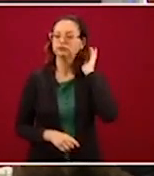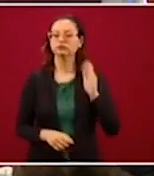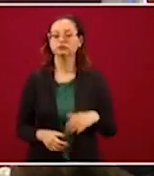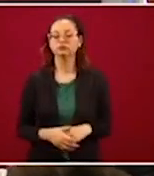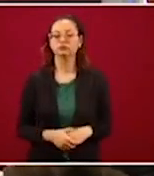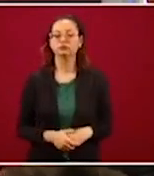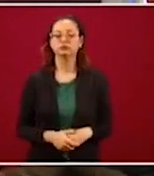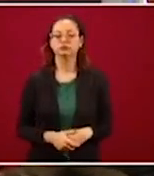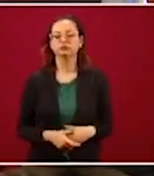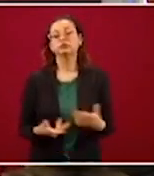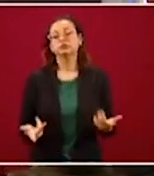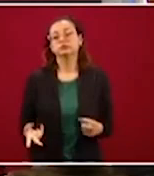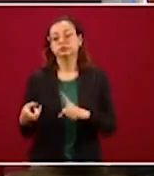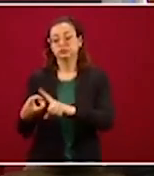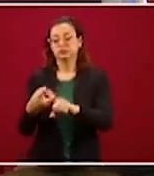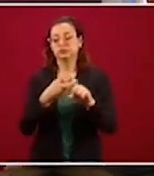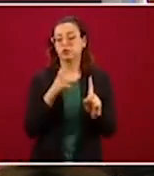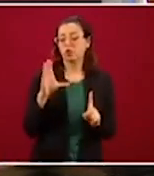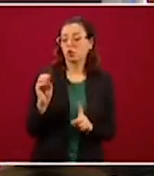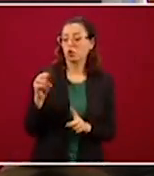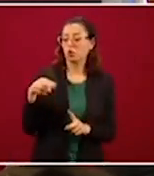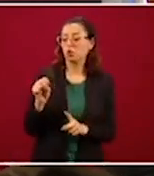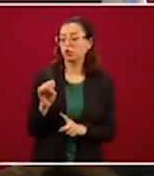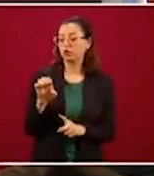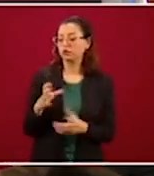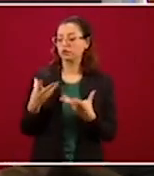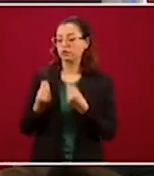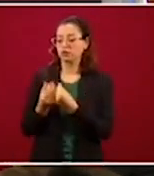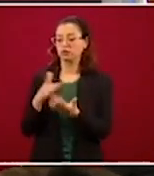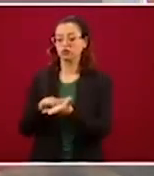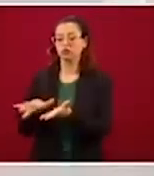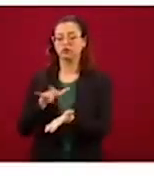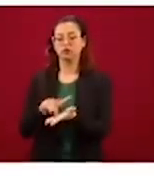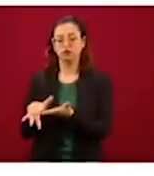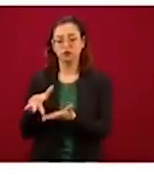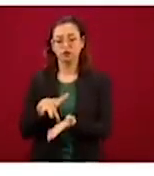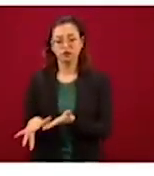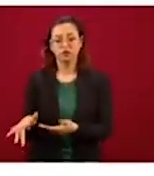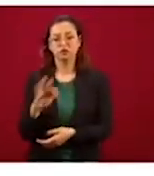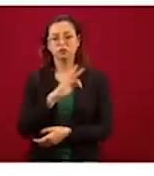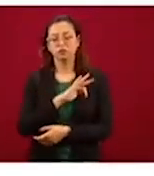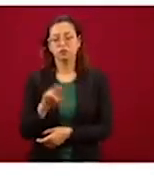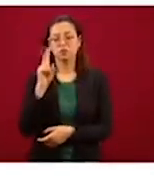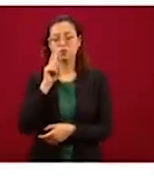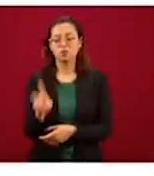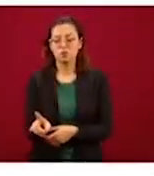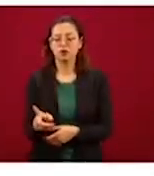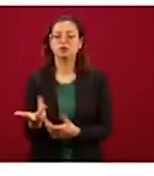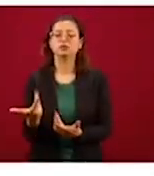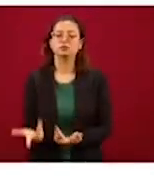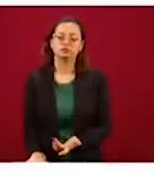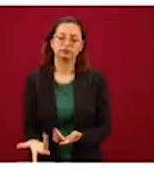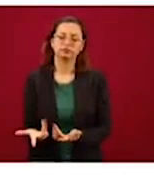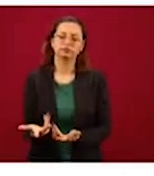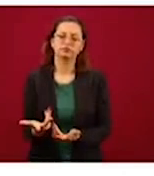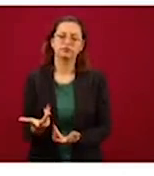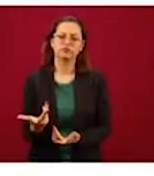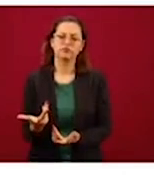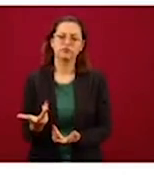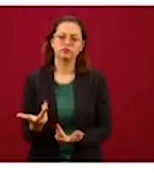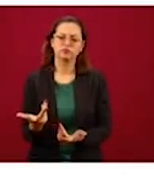CONACE. Aquí está uno de los principales logros en materia de combate al secuestro, la implementación del operativo